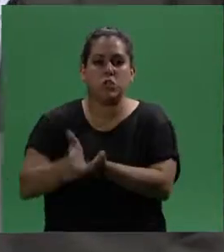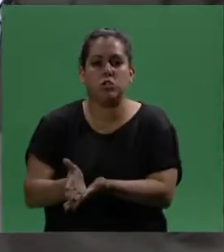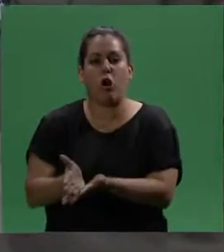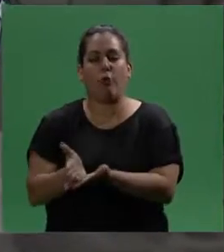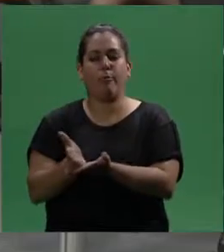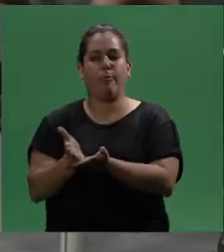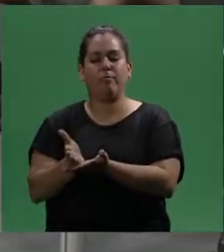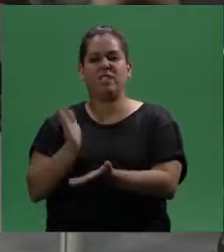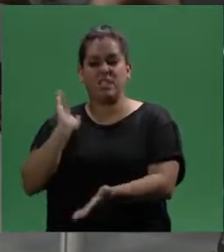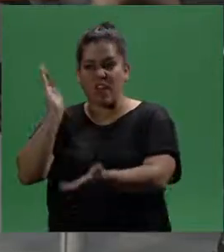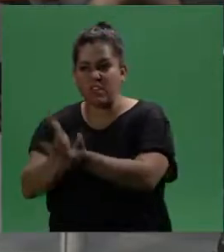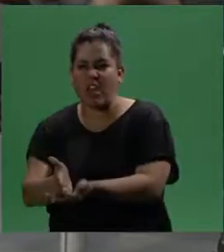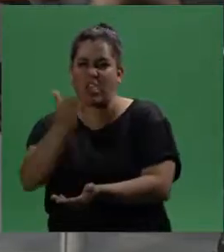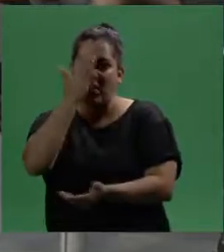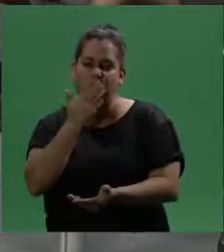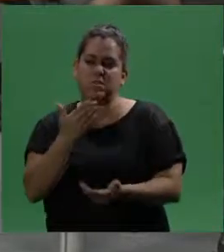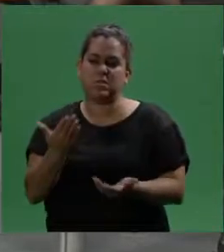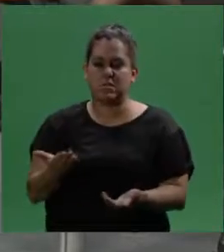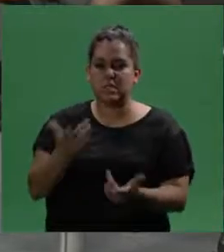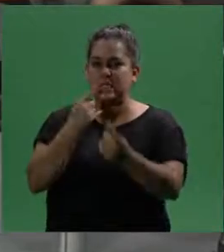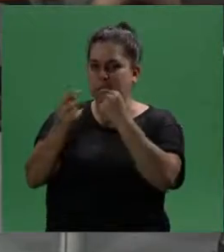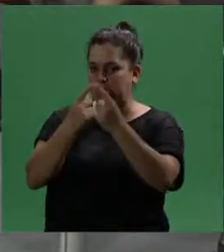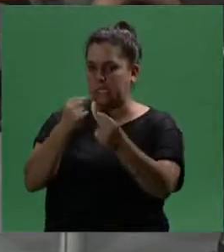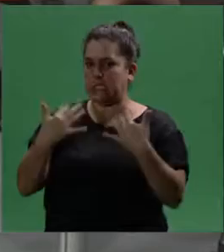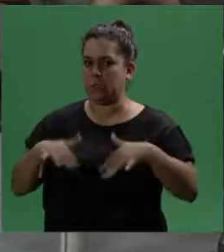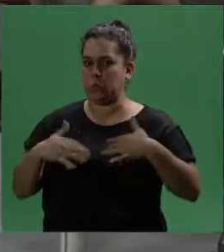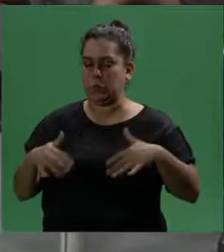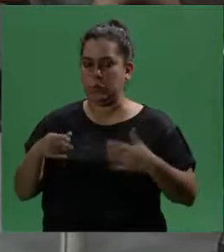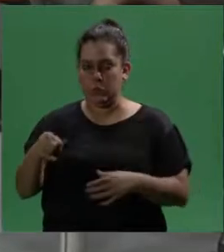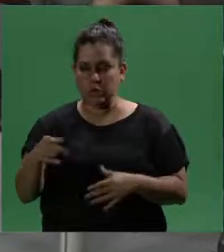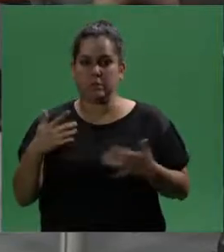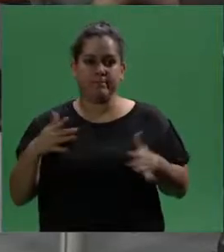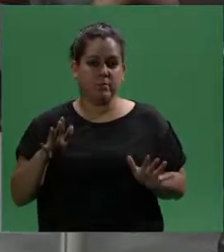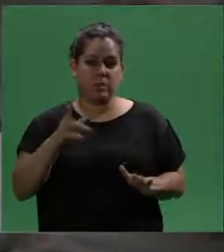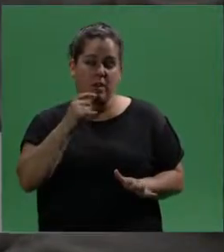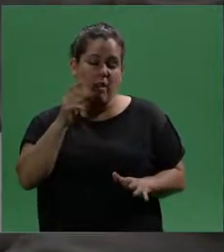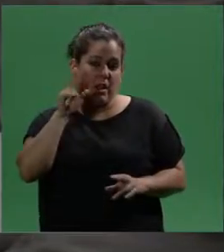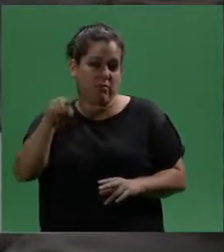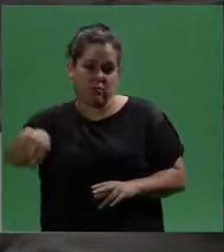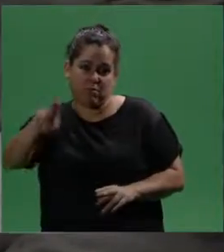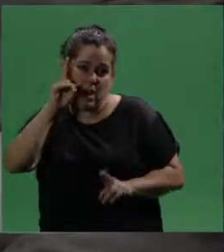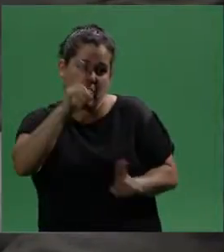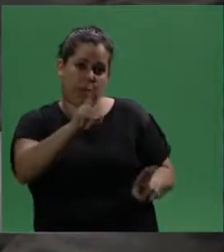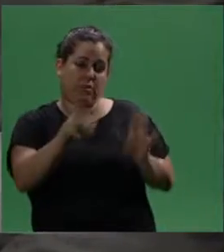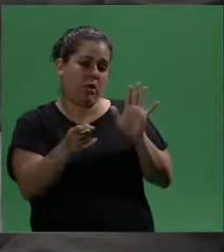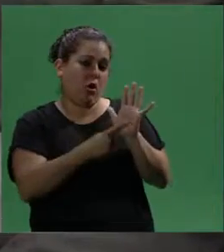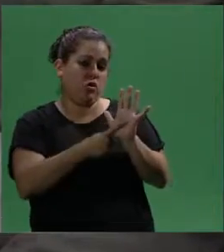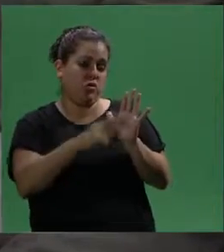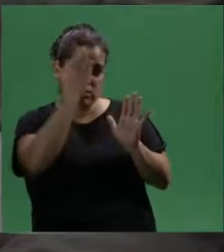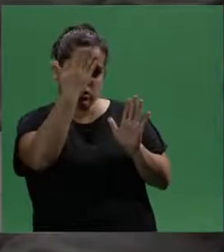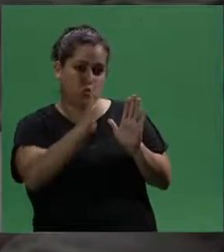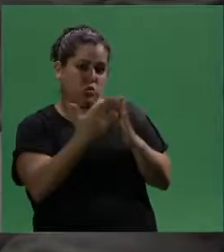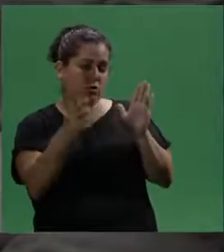sanciones podría dar lugar a críticas si está respetando la Constitución Nacional,